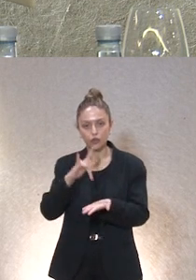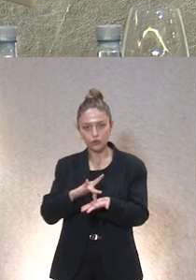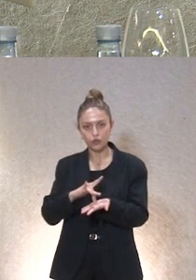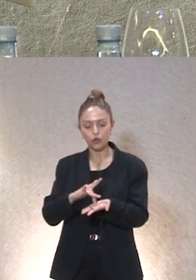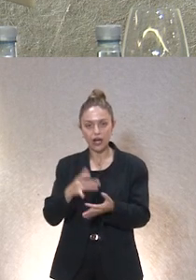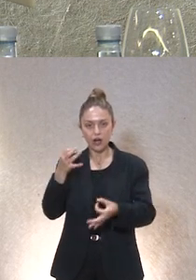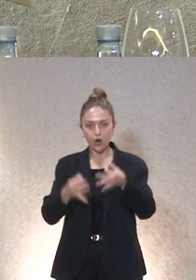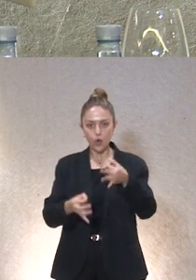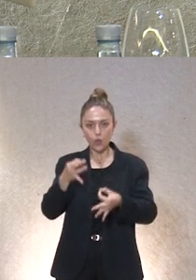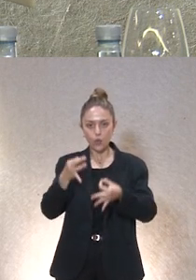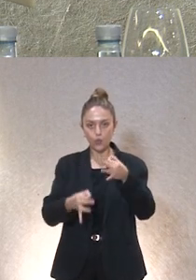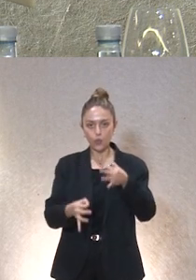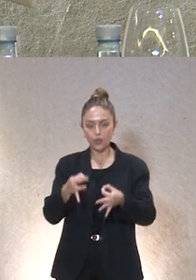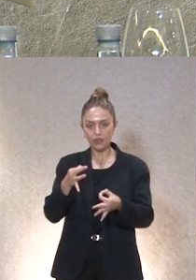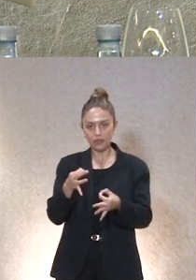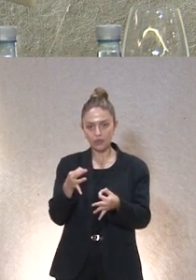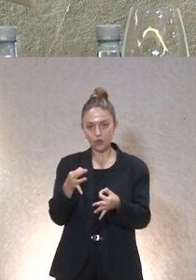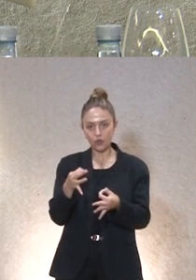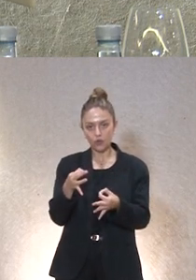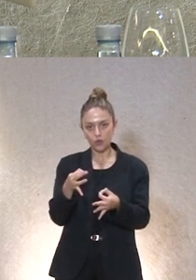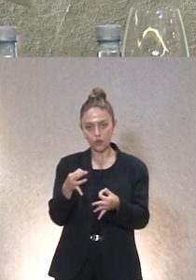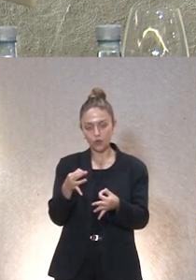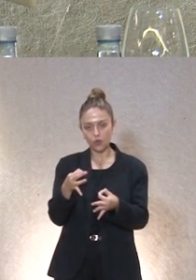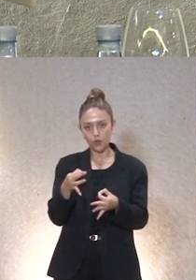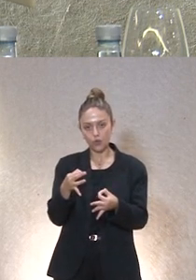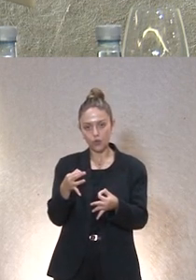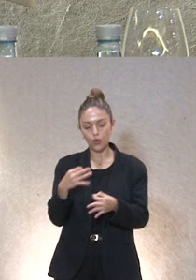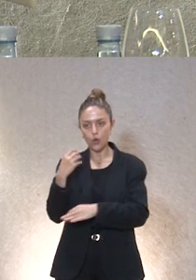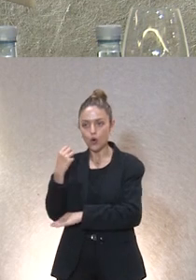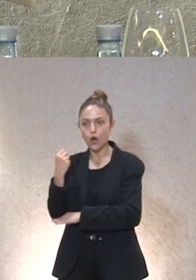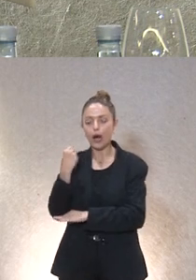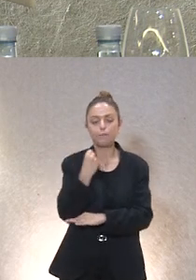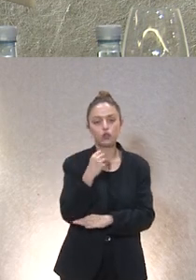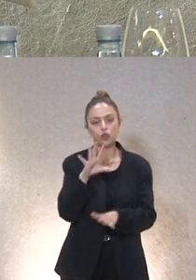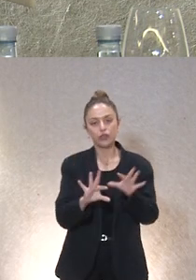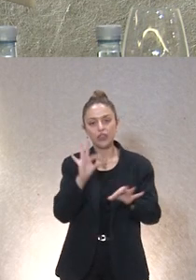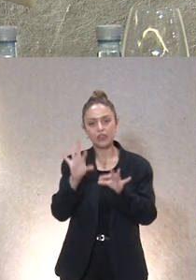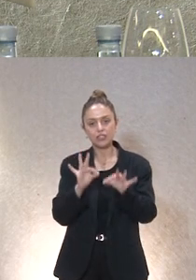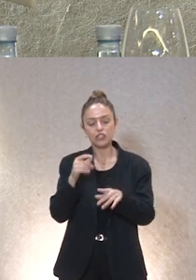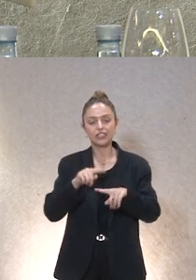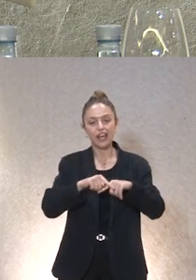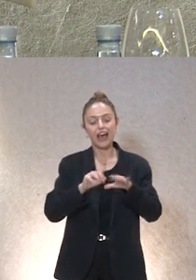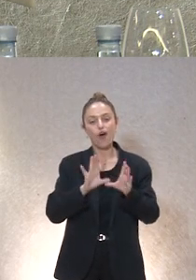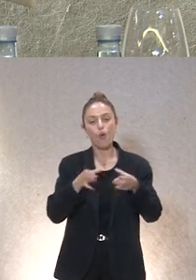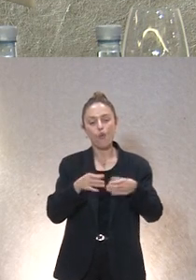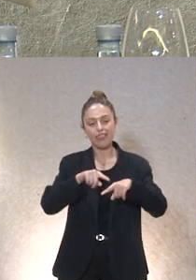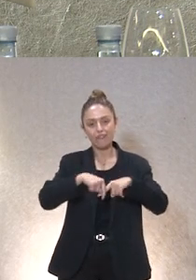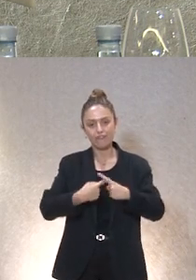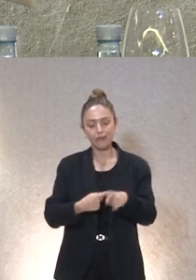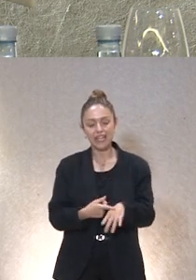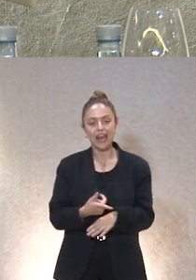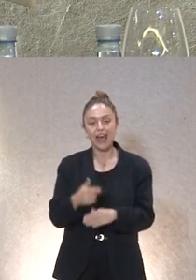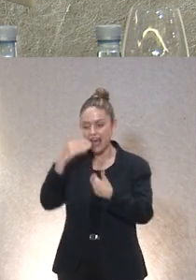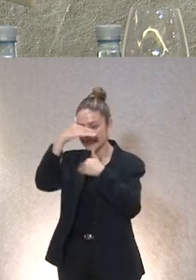judicialmente evidentemente nos nos adjudican el apoyo a la toma de decisiones de la unidad familiar atendemos a